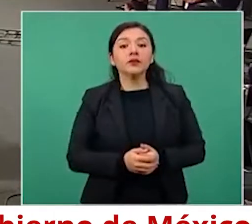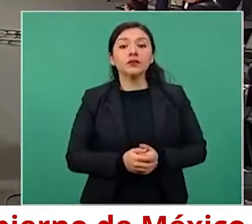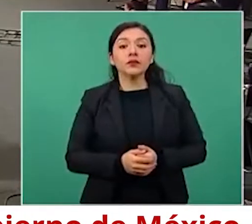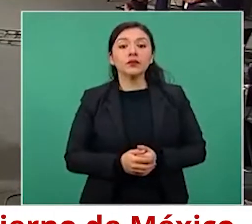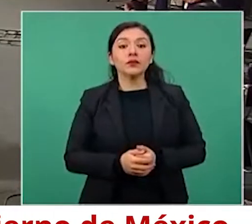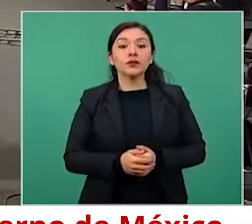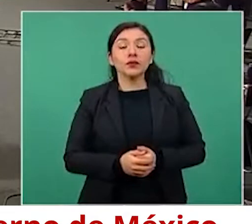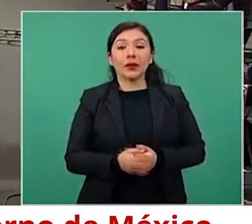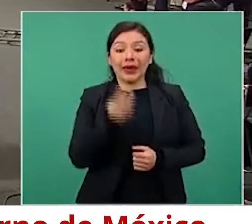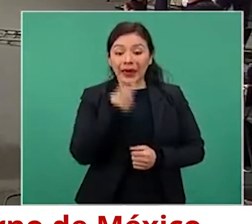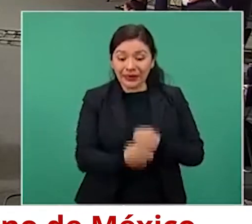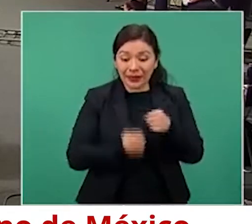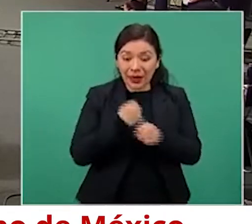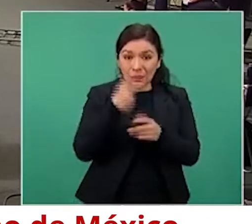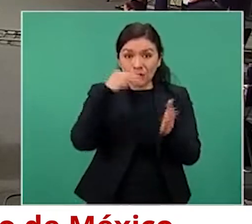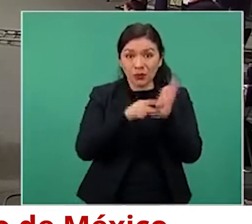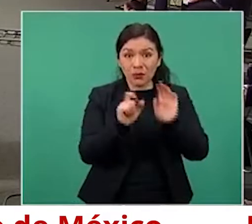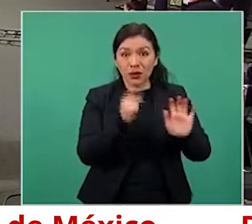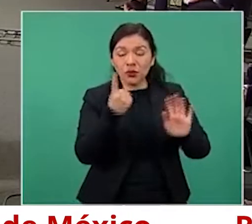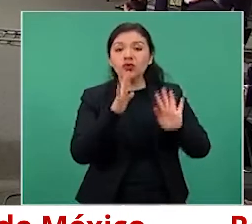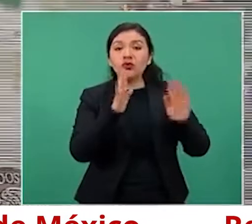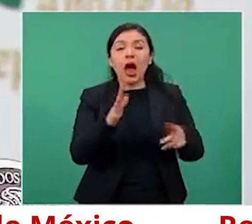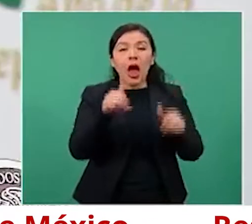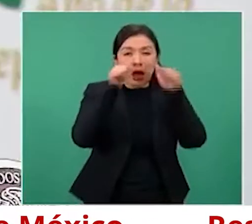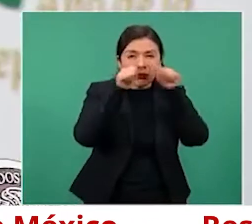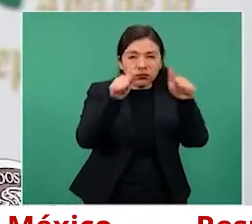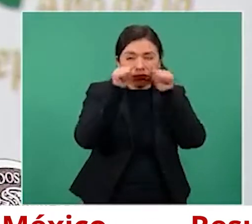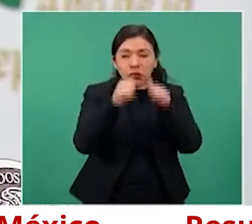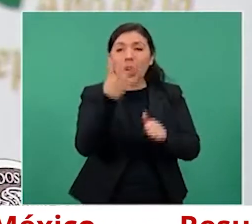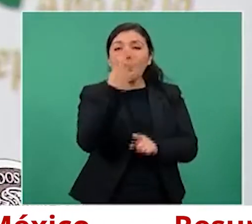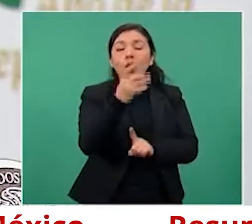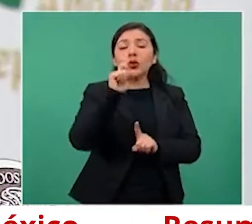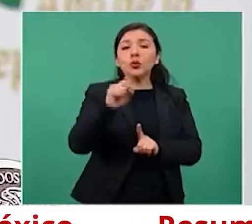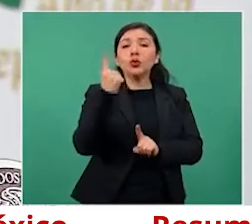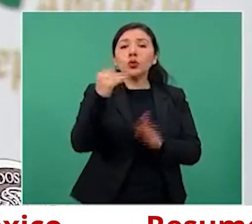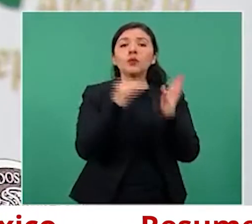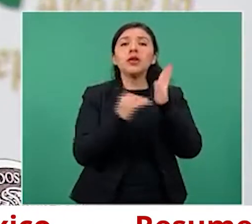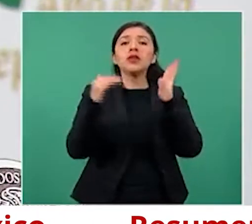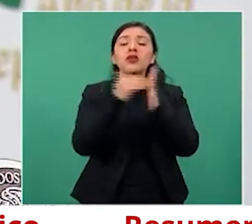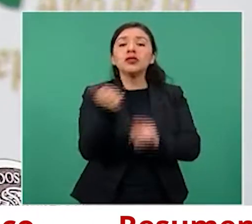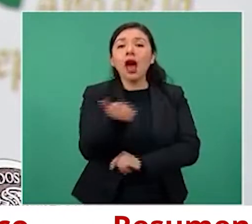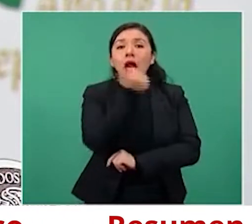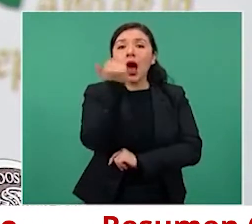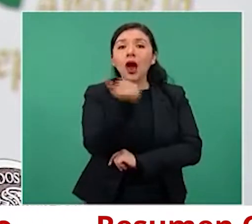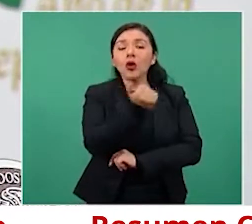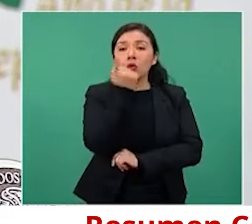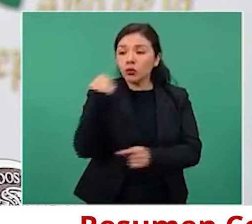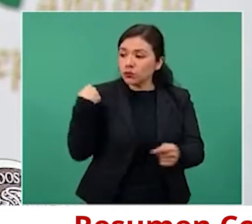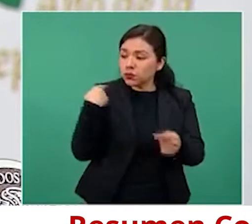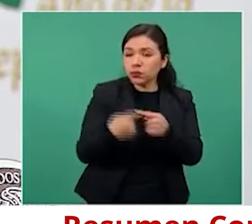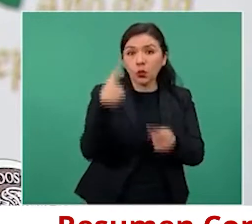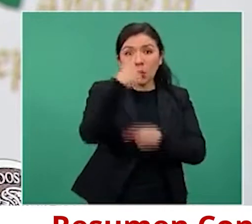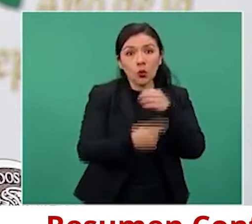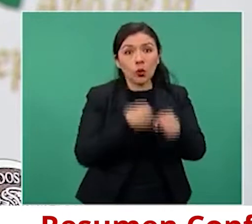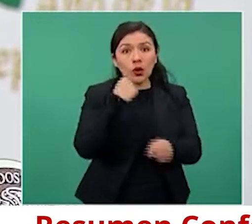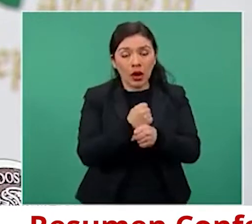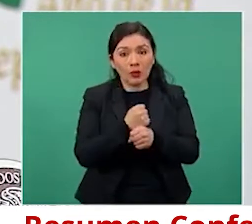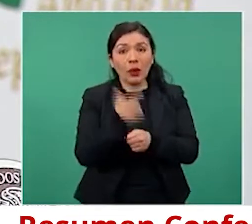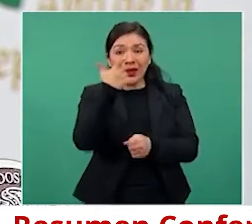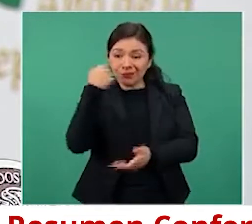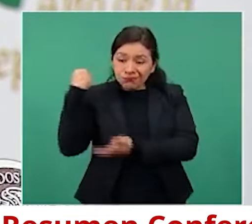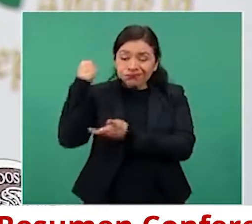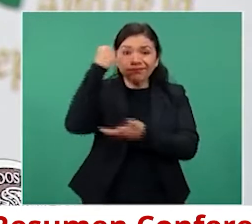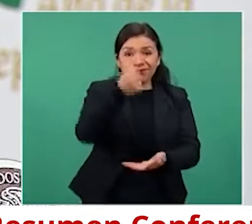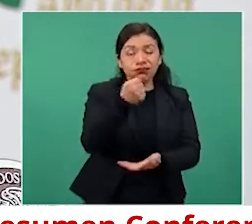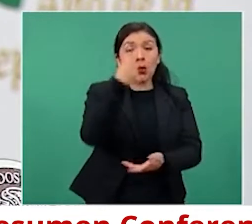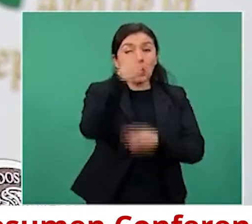este año en el 2021 atendimos a 4.1 millones de estudiantes durante todo el año con una inversión